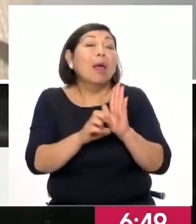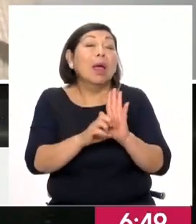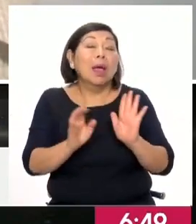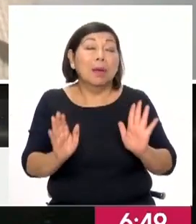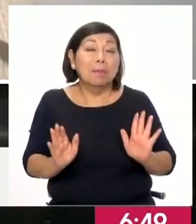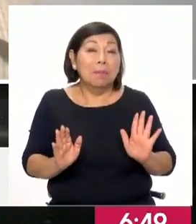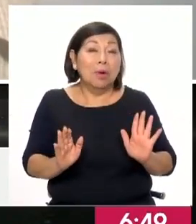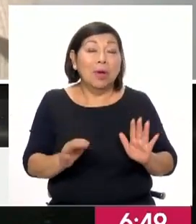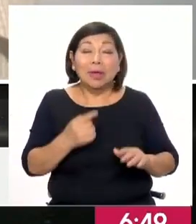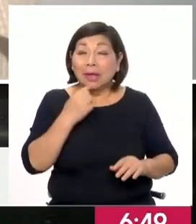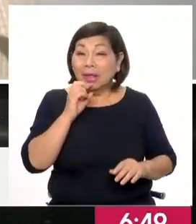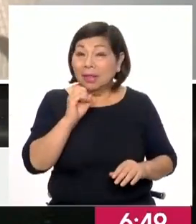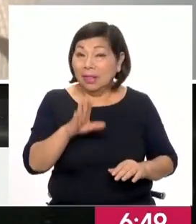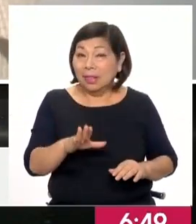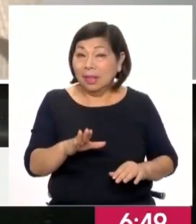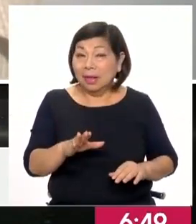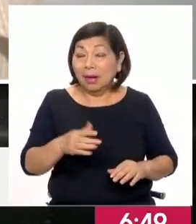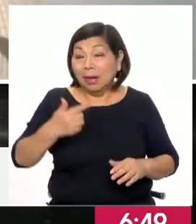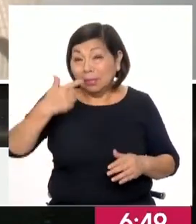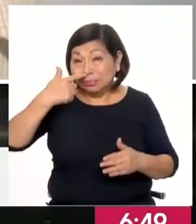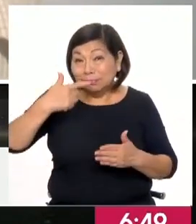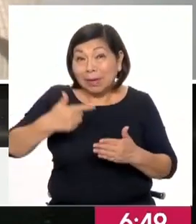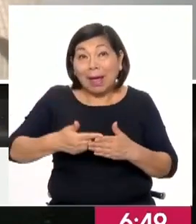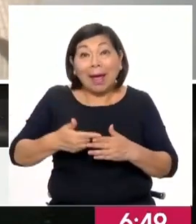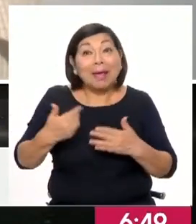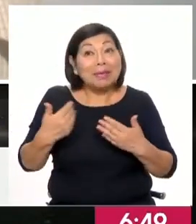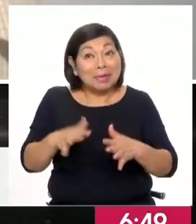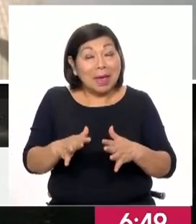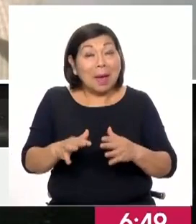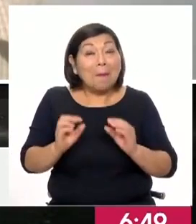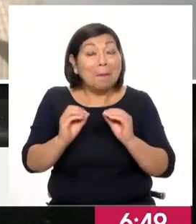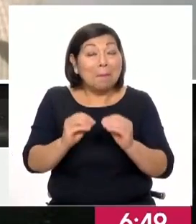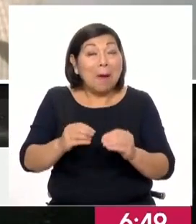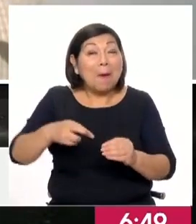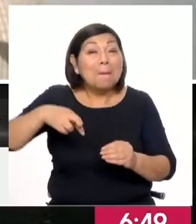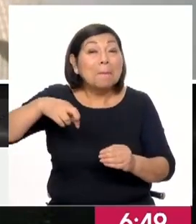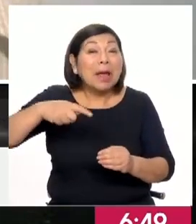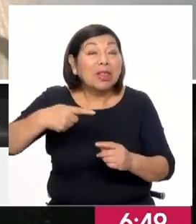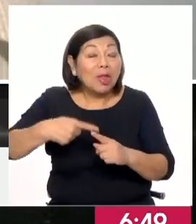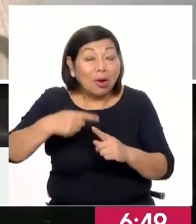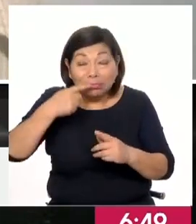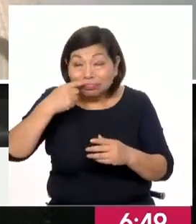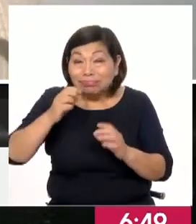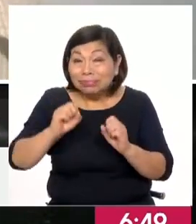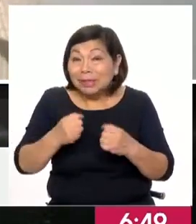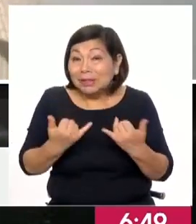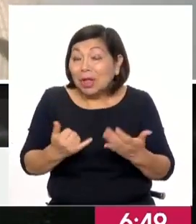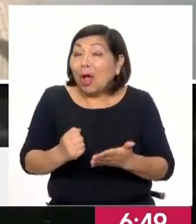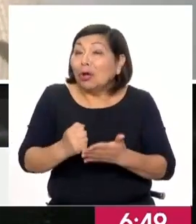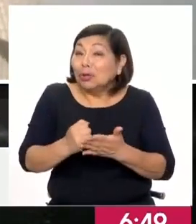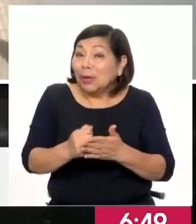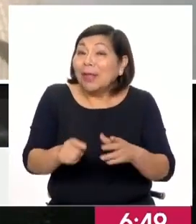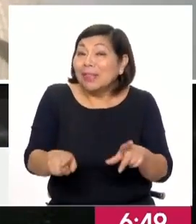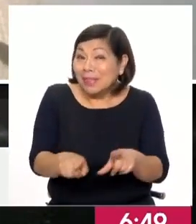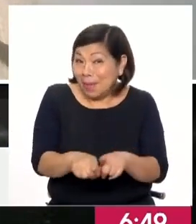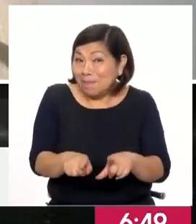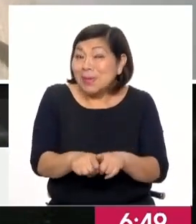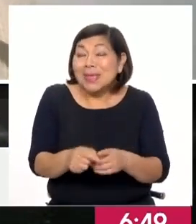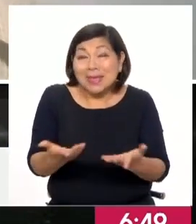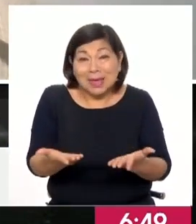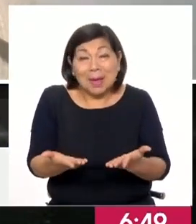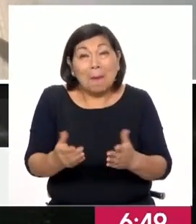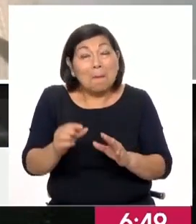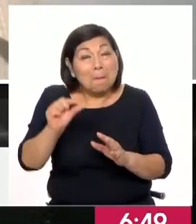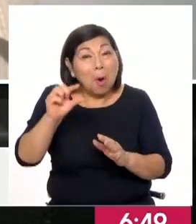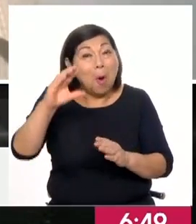habría que mencionar el tema de los combustibles, ¿no? Ha cedido el petróleo y, por consecuencia, esto ha ayudado también a que baje